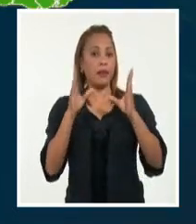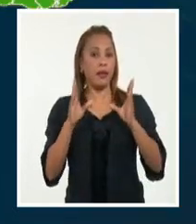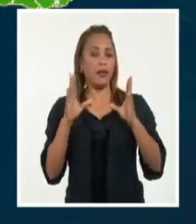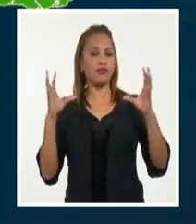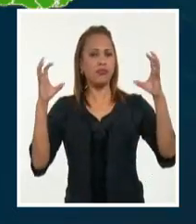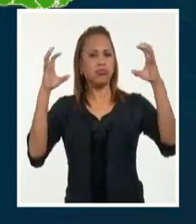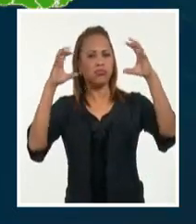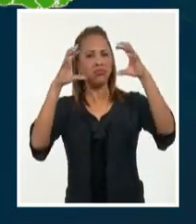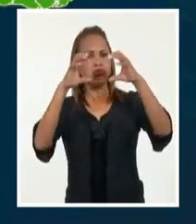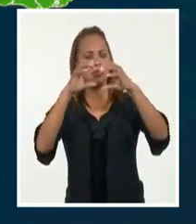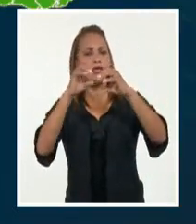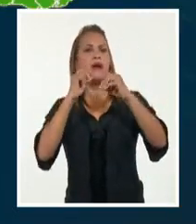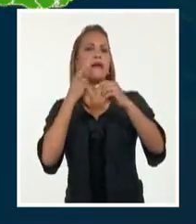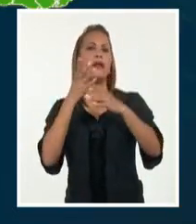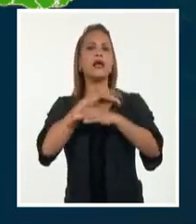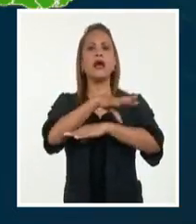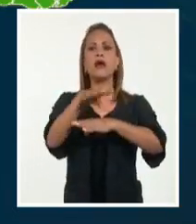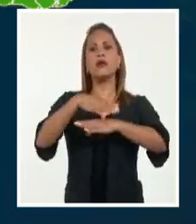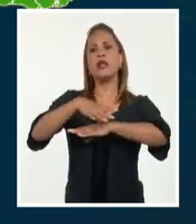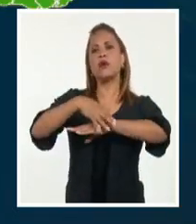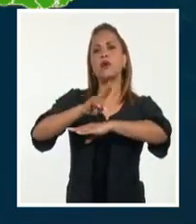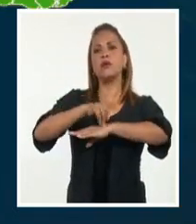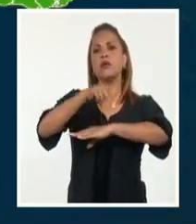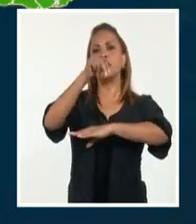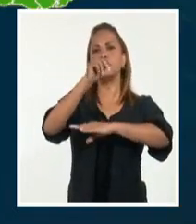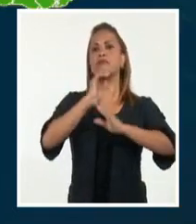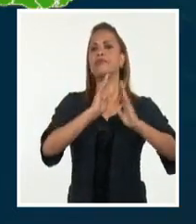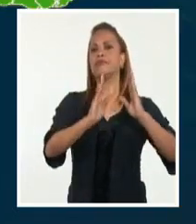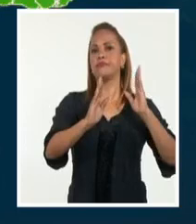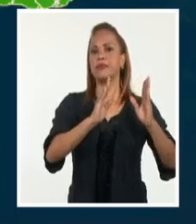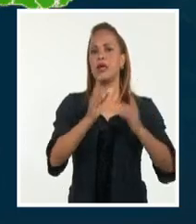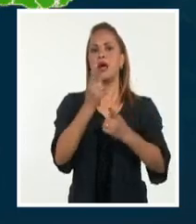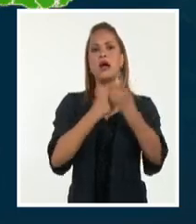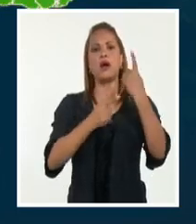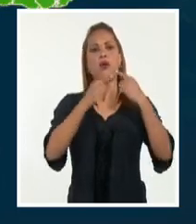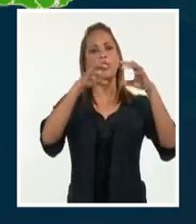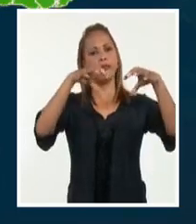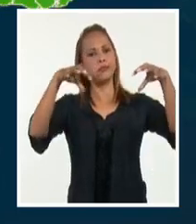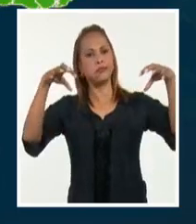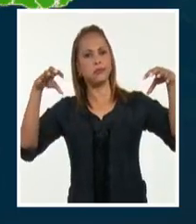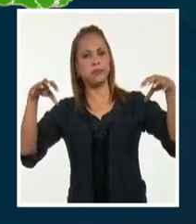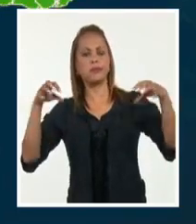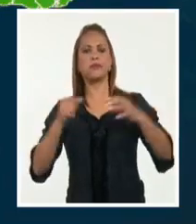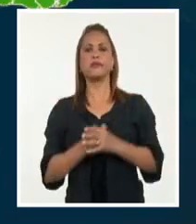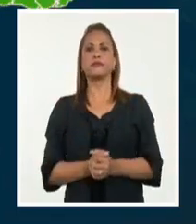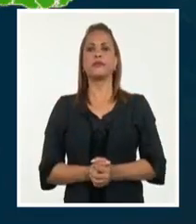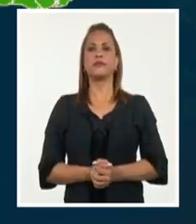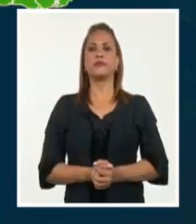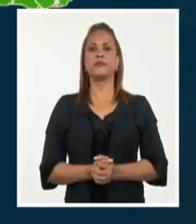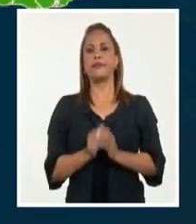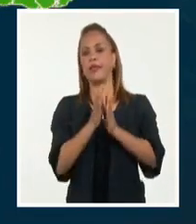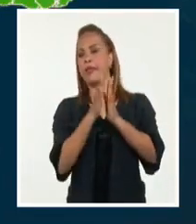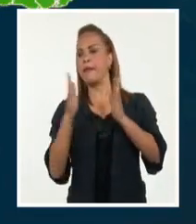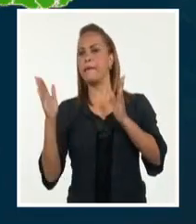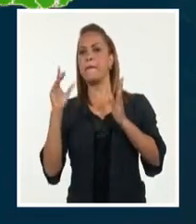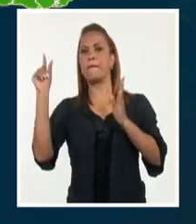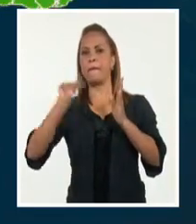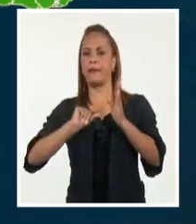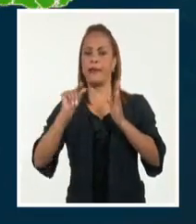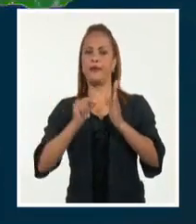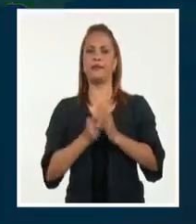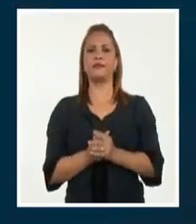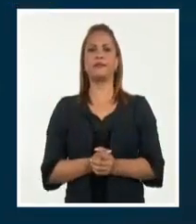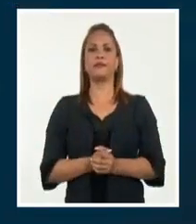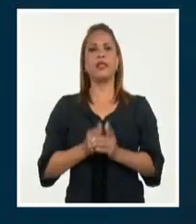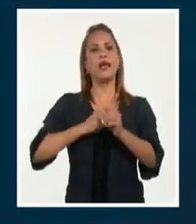nublado y se nublará en zonas de la costa norte de la región occidental con aisladas lluvias que serán escasas en el resto del territorio nacional. Las